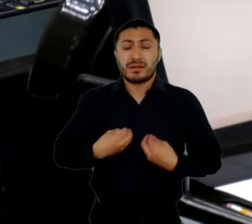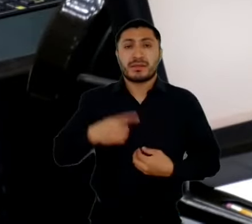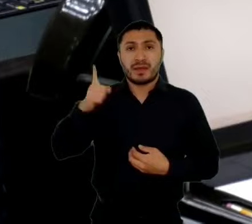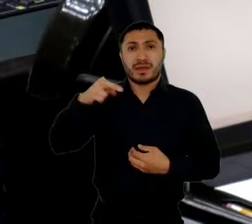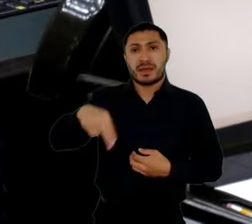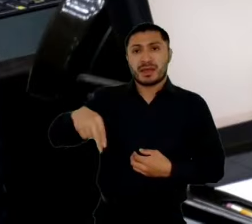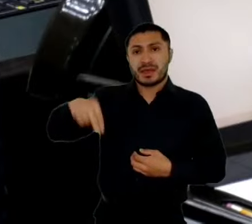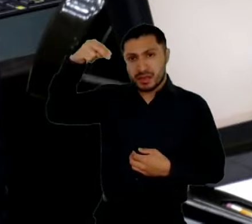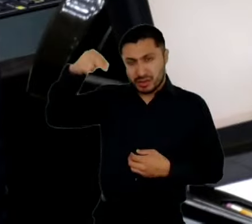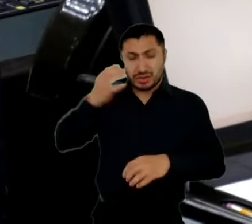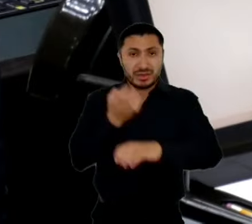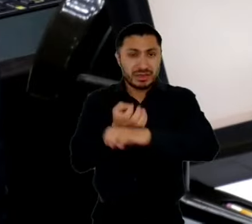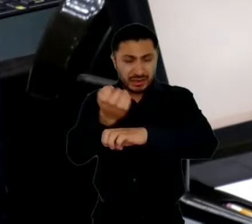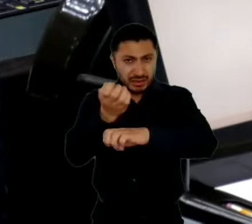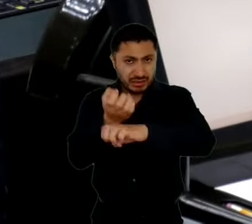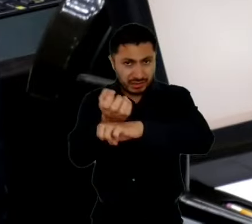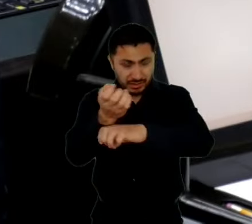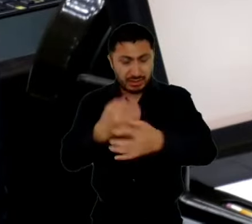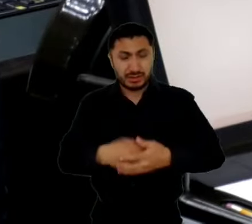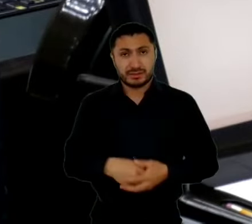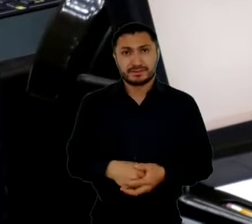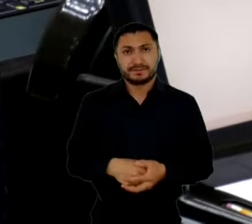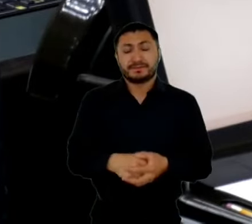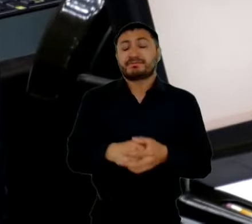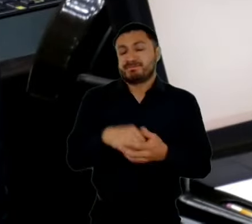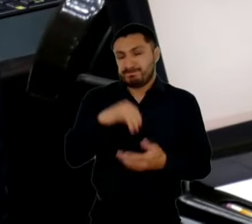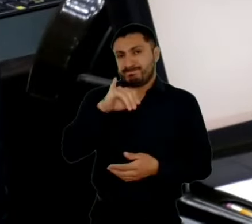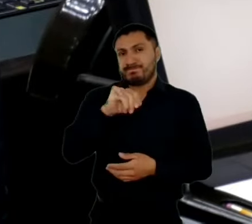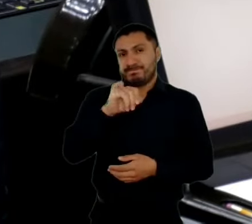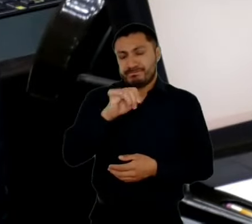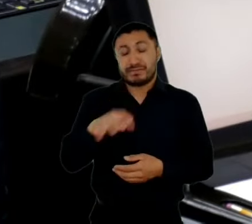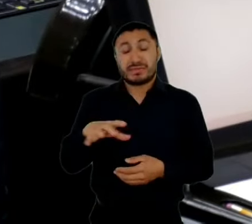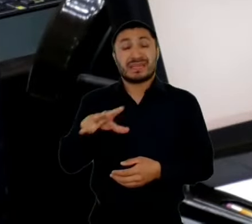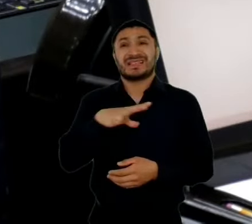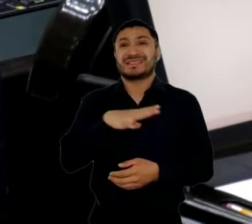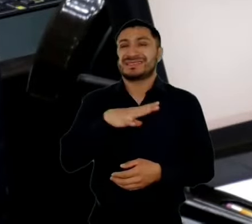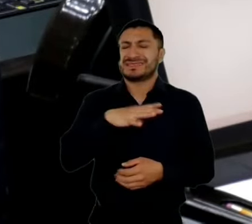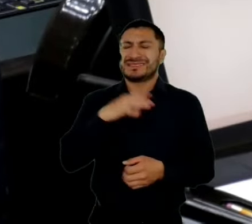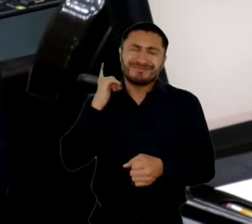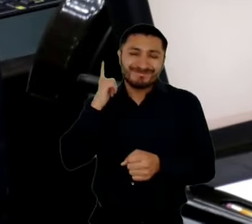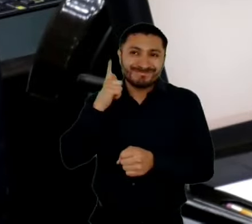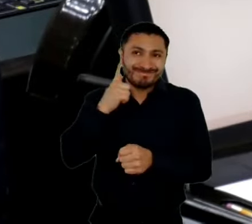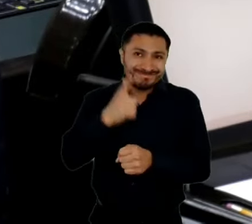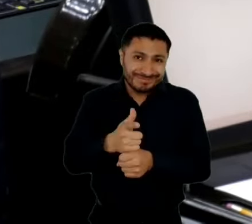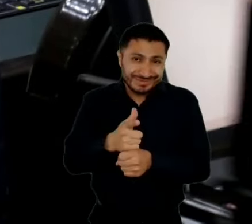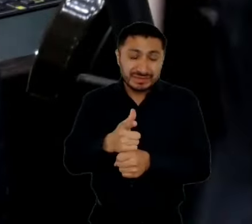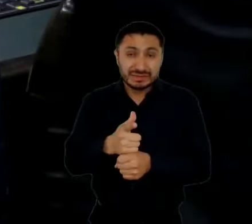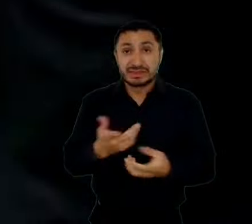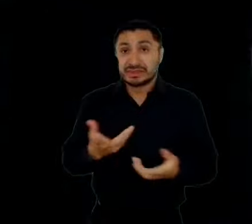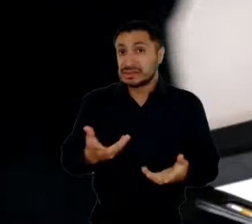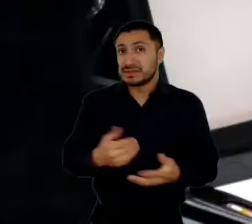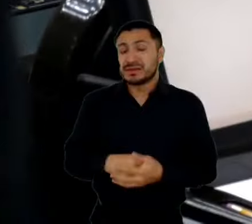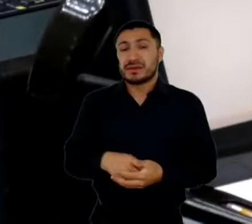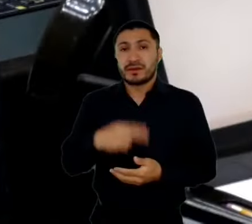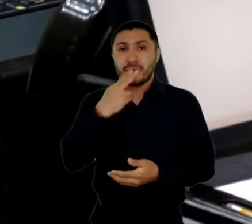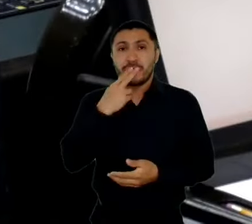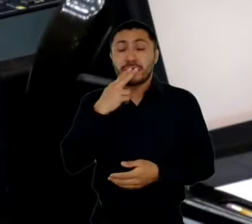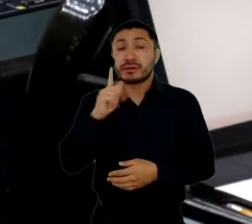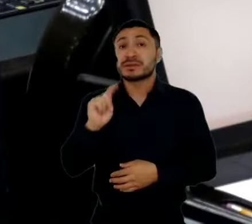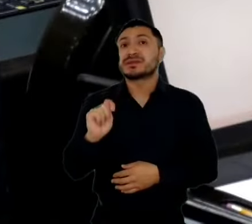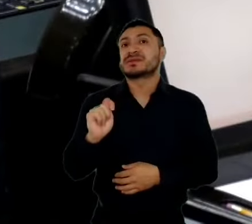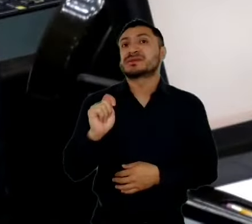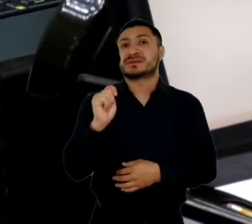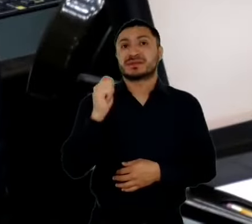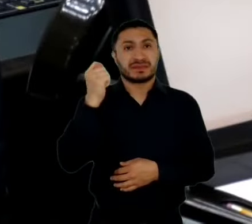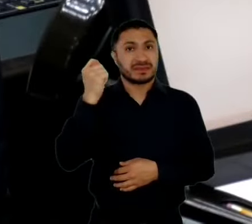nuestro estado, que efectivamente han constatado el uso de estos instrumentos